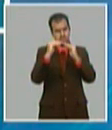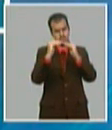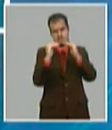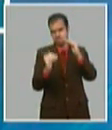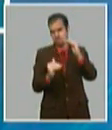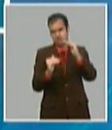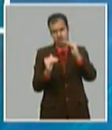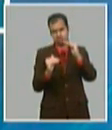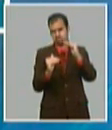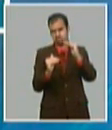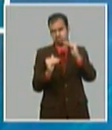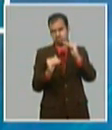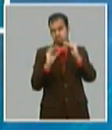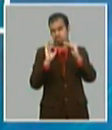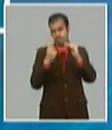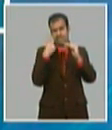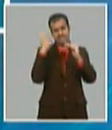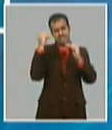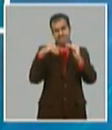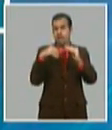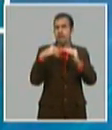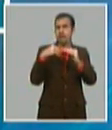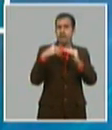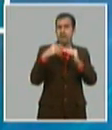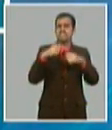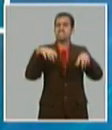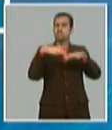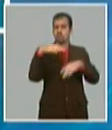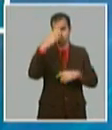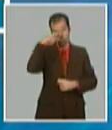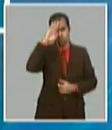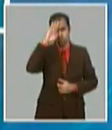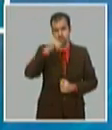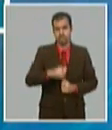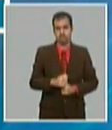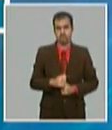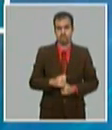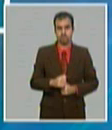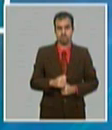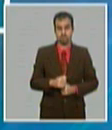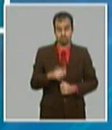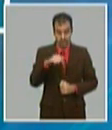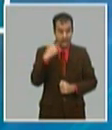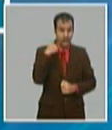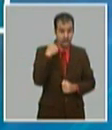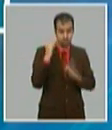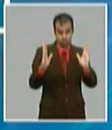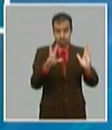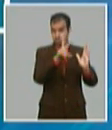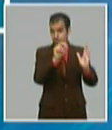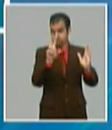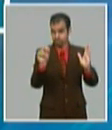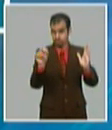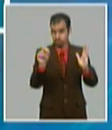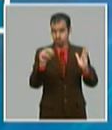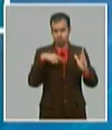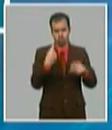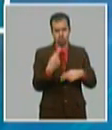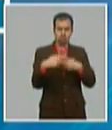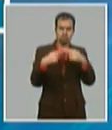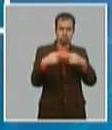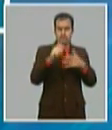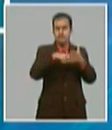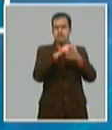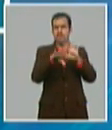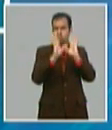y potencial que tiene el país. Nosotros este año, este año 2020, cuando hicimos el plan que presentamos aquí